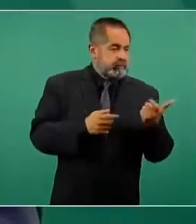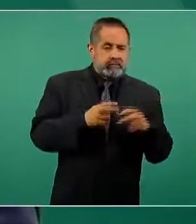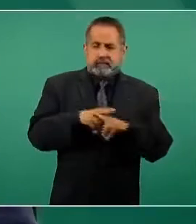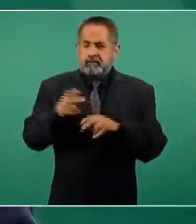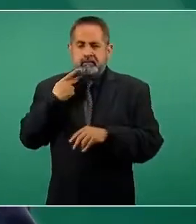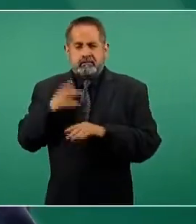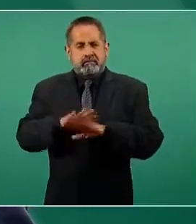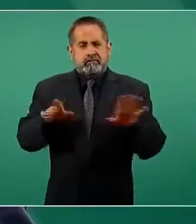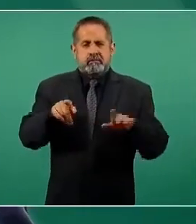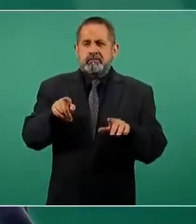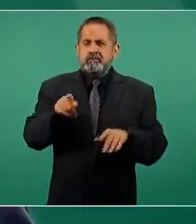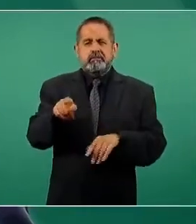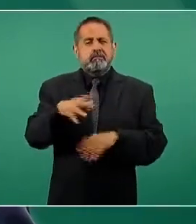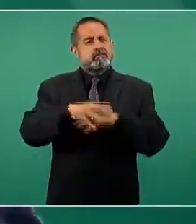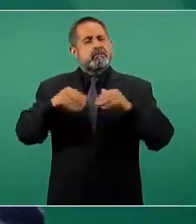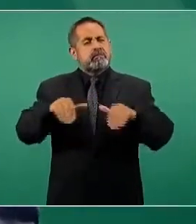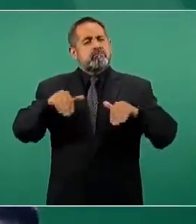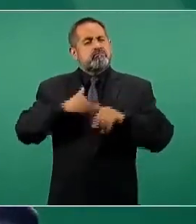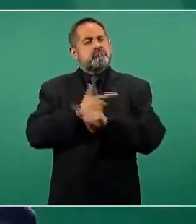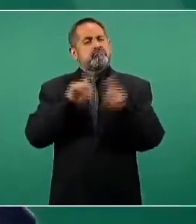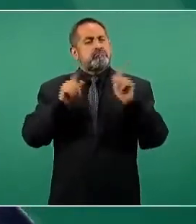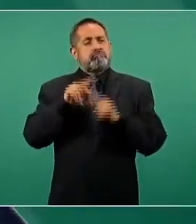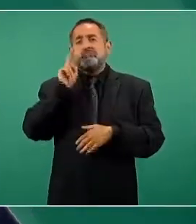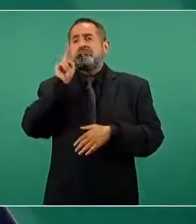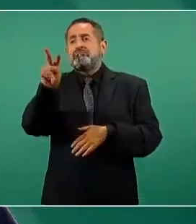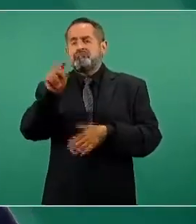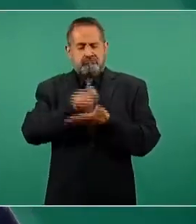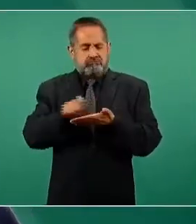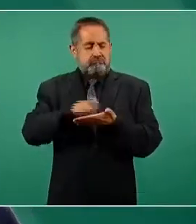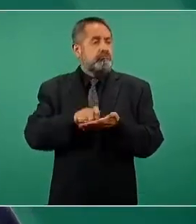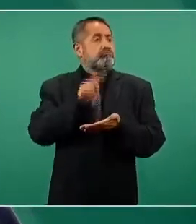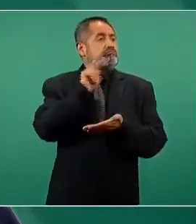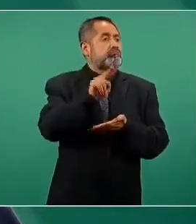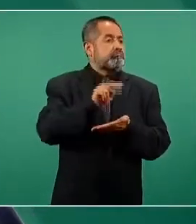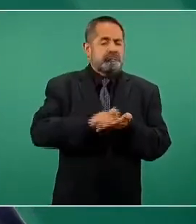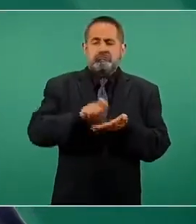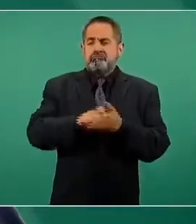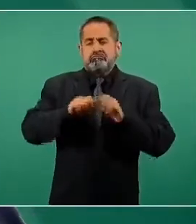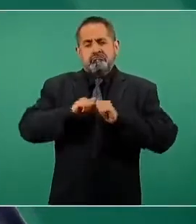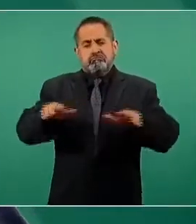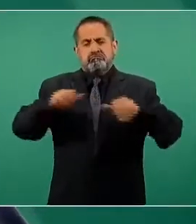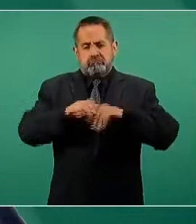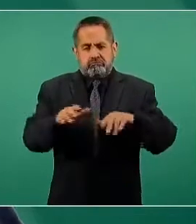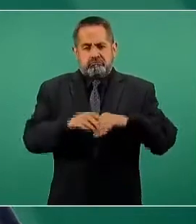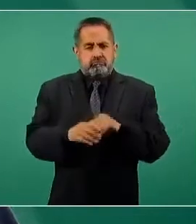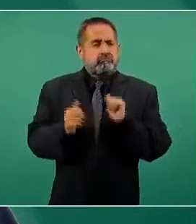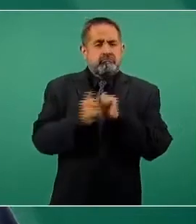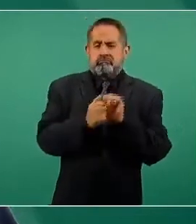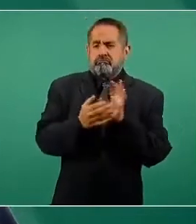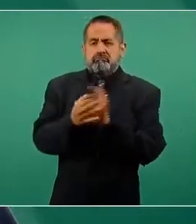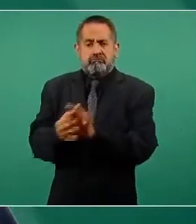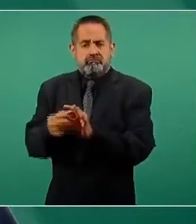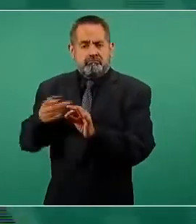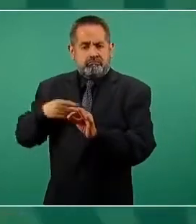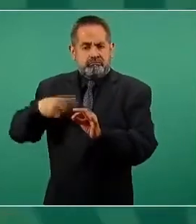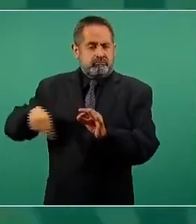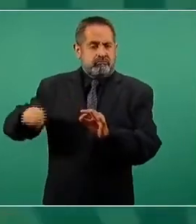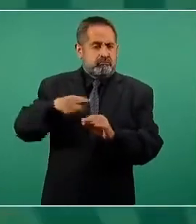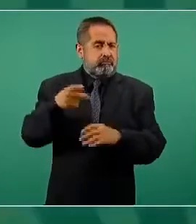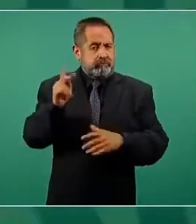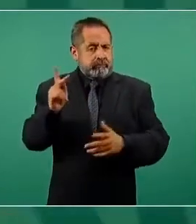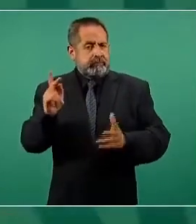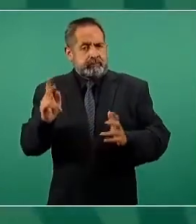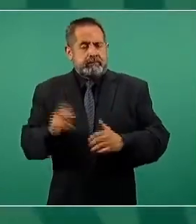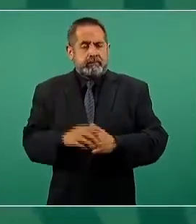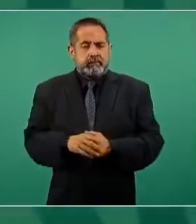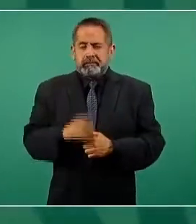poder político, sino haciendo periodismo cercano a la gente, pero